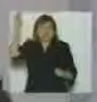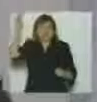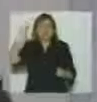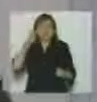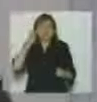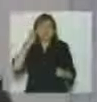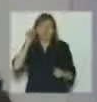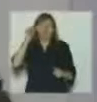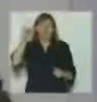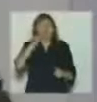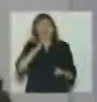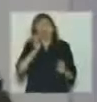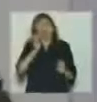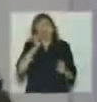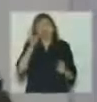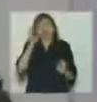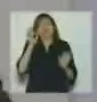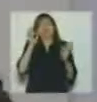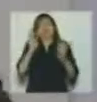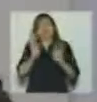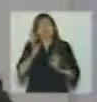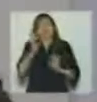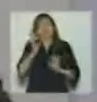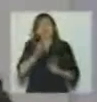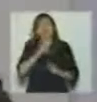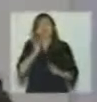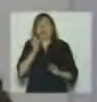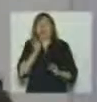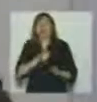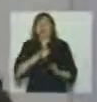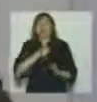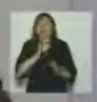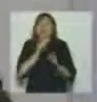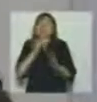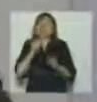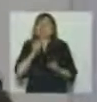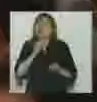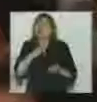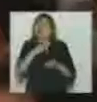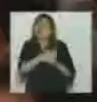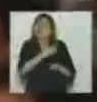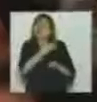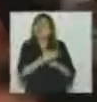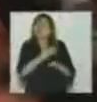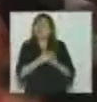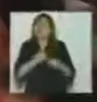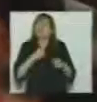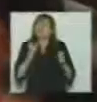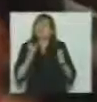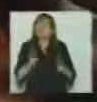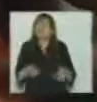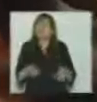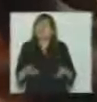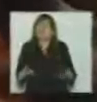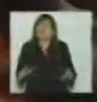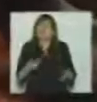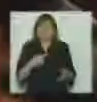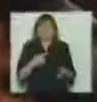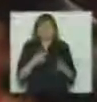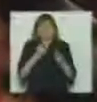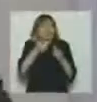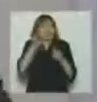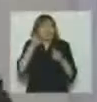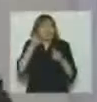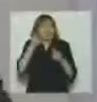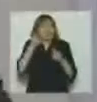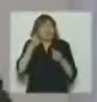la sabiduría de la experiencia de los años y el dolor también el dolor enseña pocas cosas enseñan